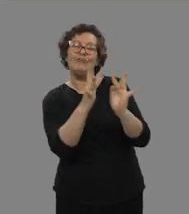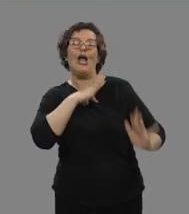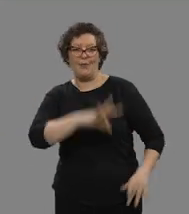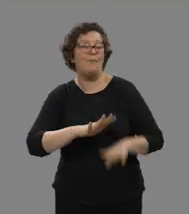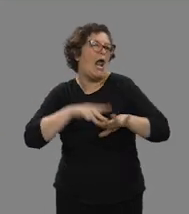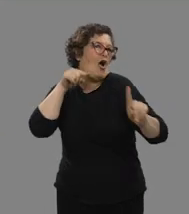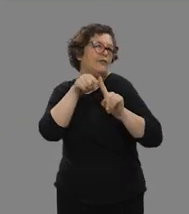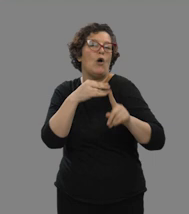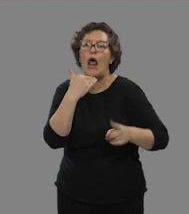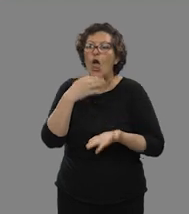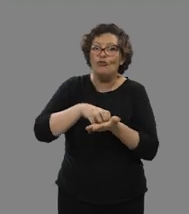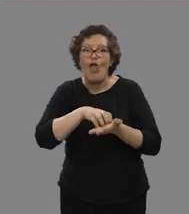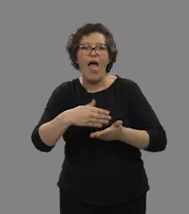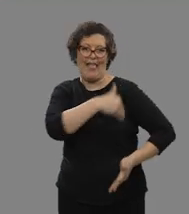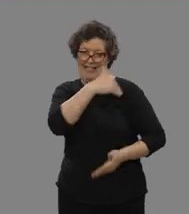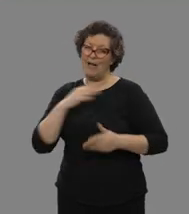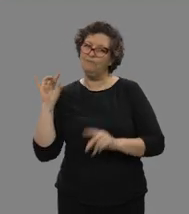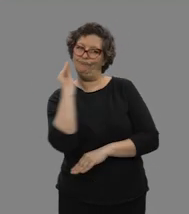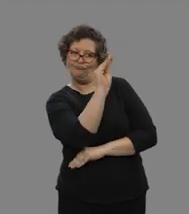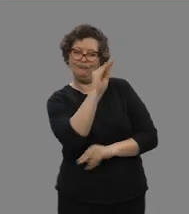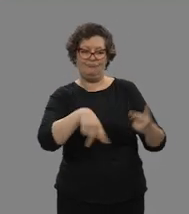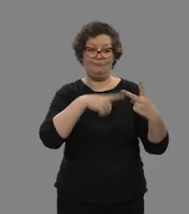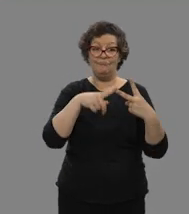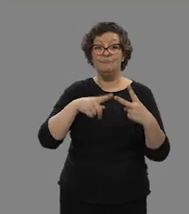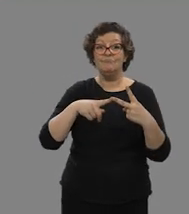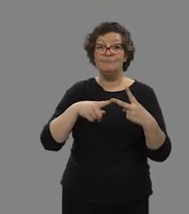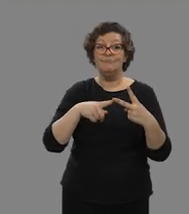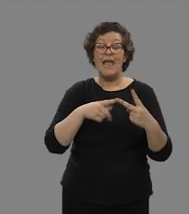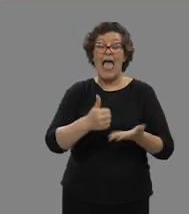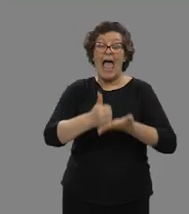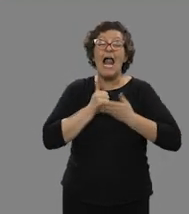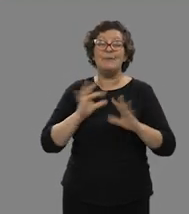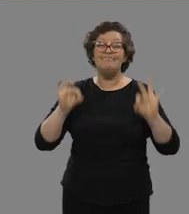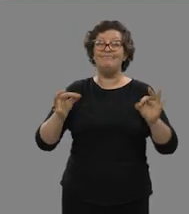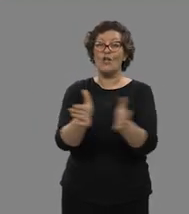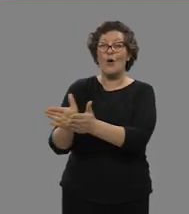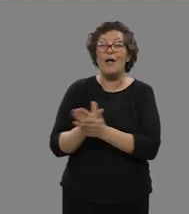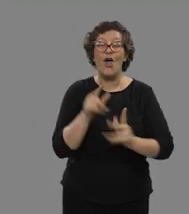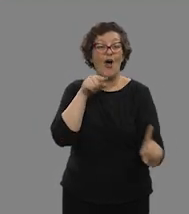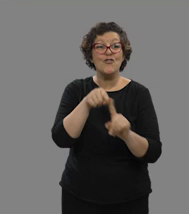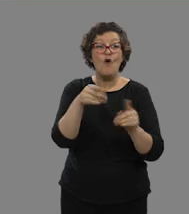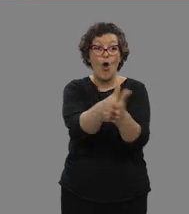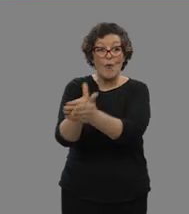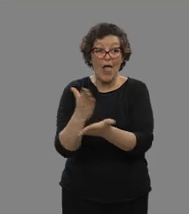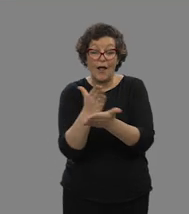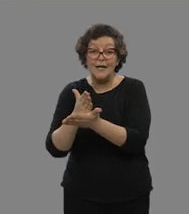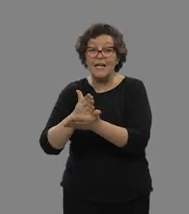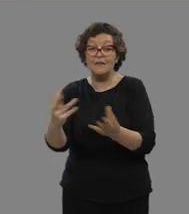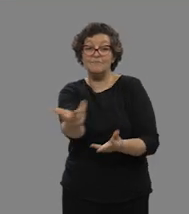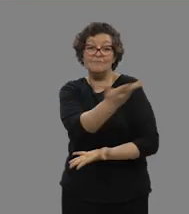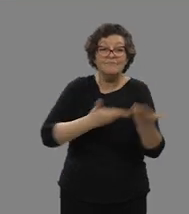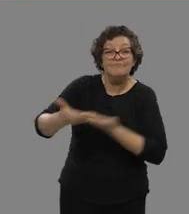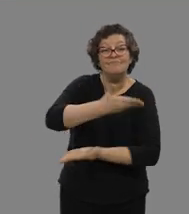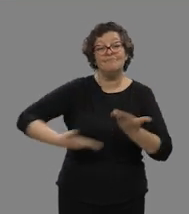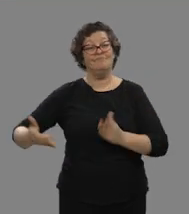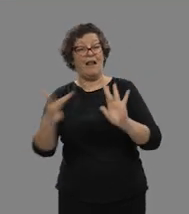titulación para trasladarle cualquier cuestión académica. GEL contacta con tus compañeros, donde puedes contactar con tus compañeros de curso y